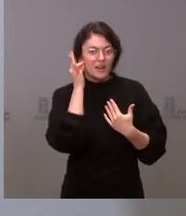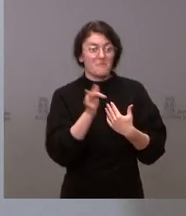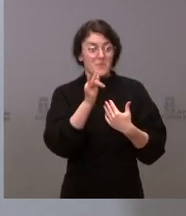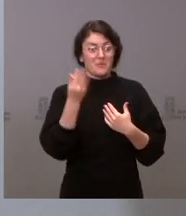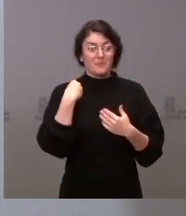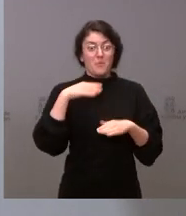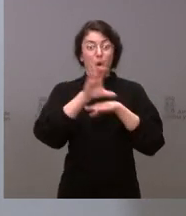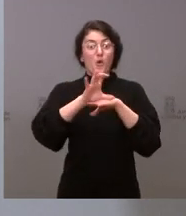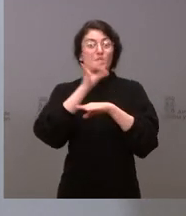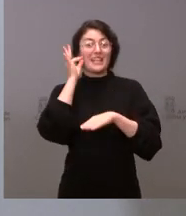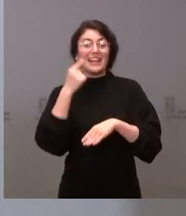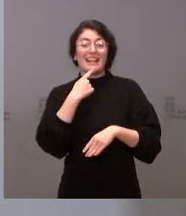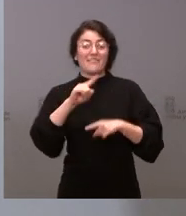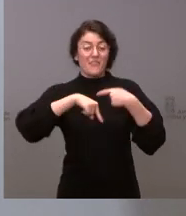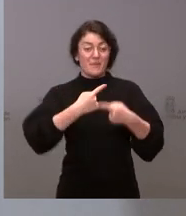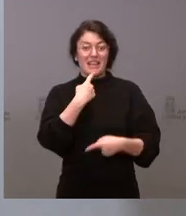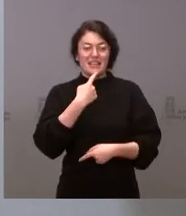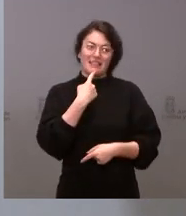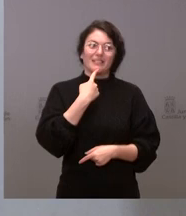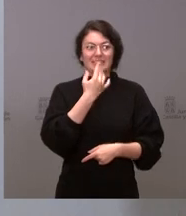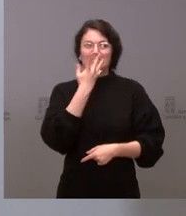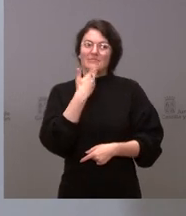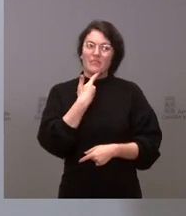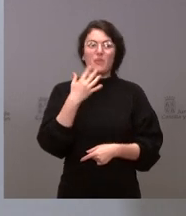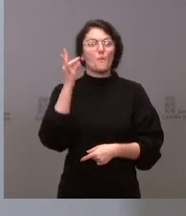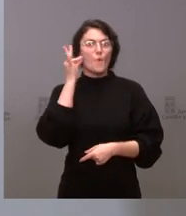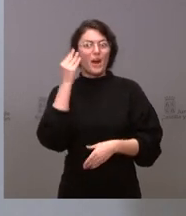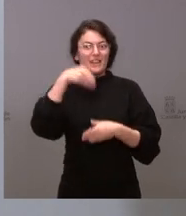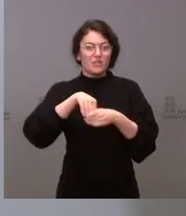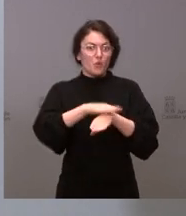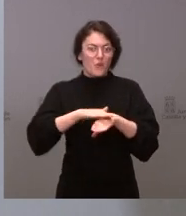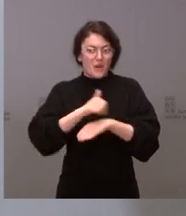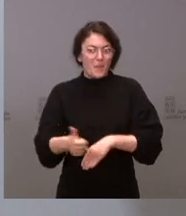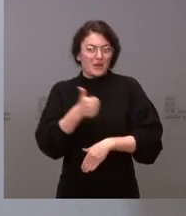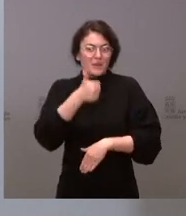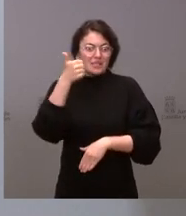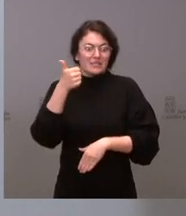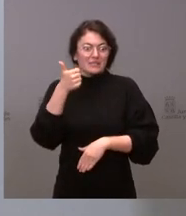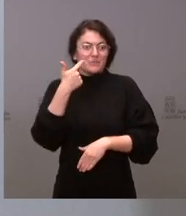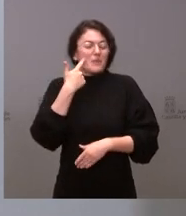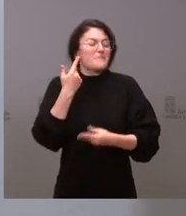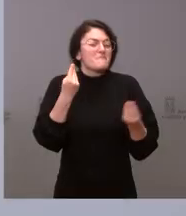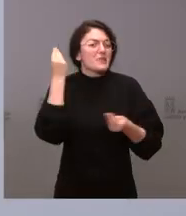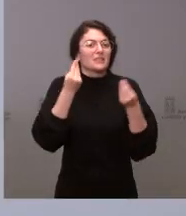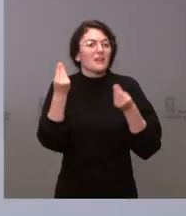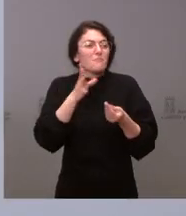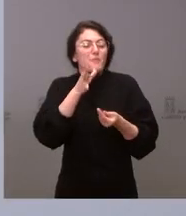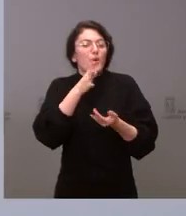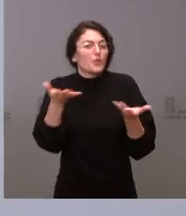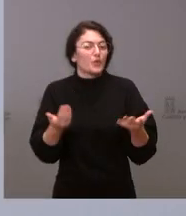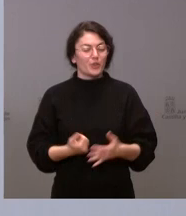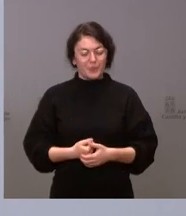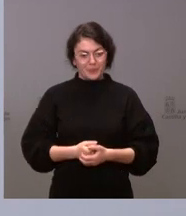que hubieran más mujeres en el Gobierno. No sé a si le sigue pareciendo esto un debate estéril y por qué no hay más mujeres. Gracias. Vamos a ver,